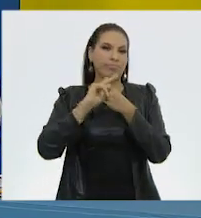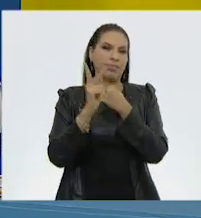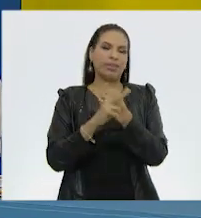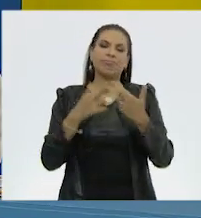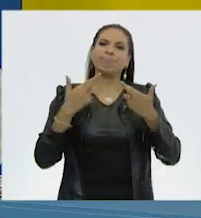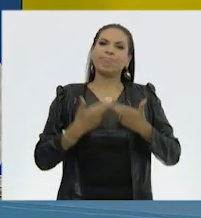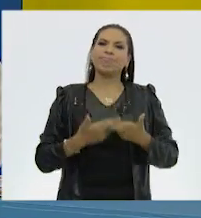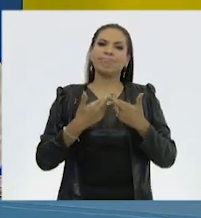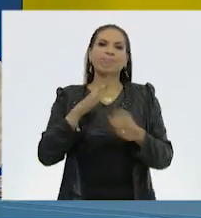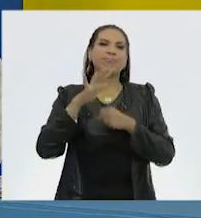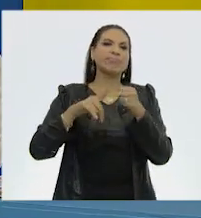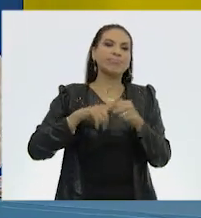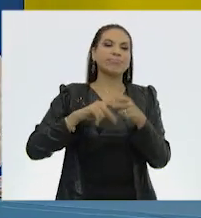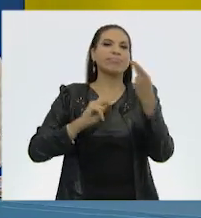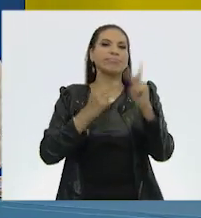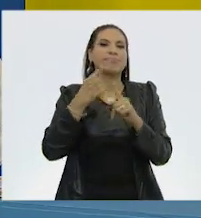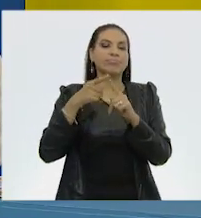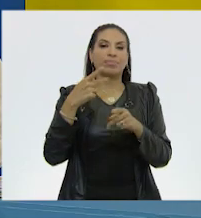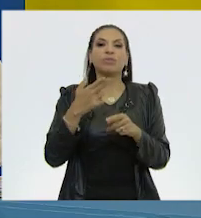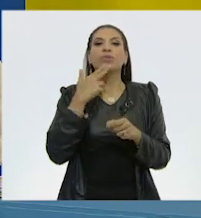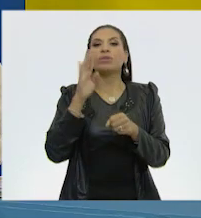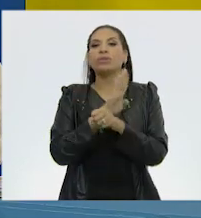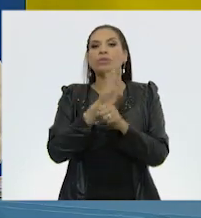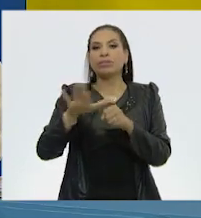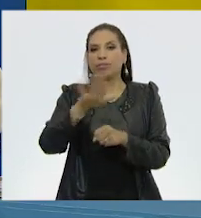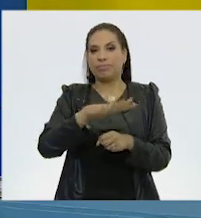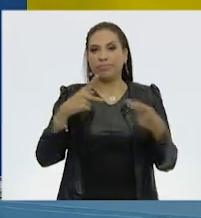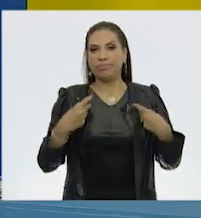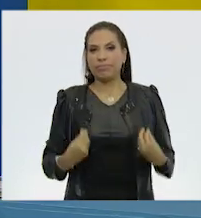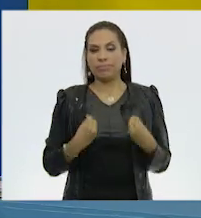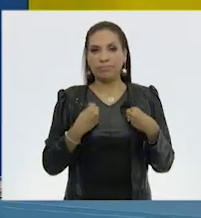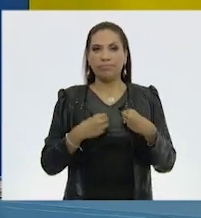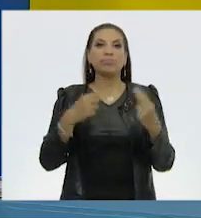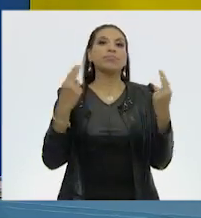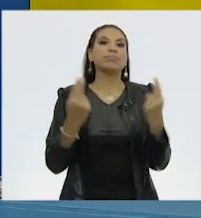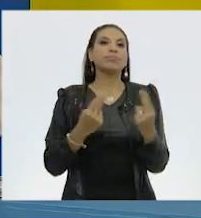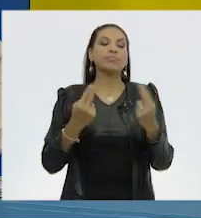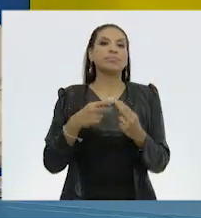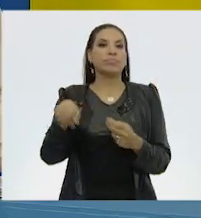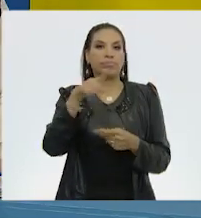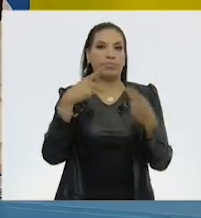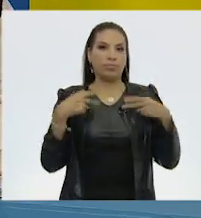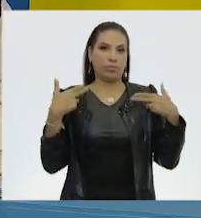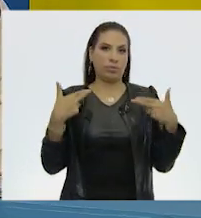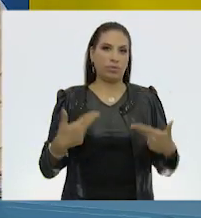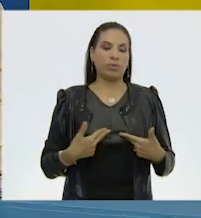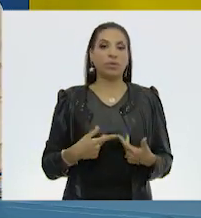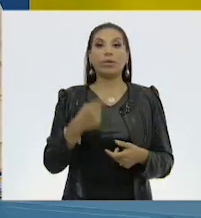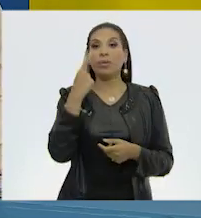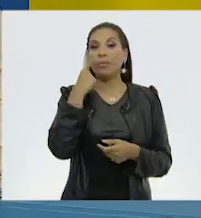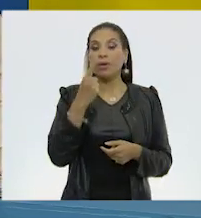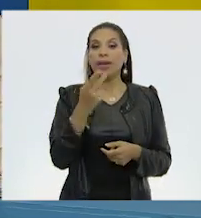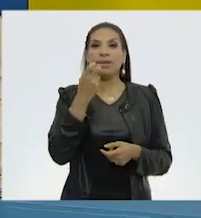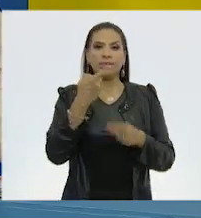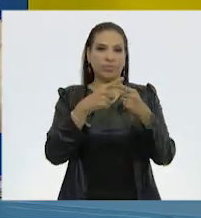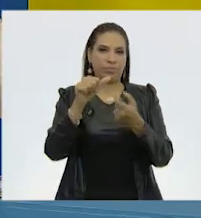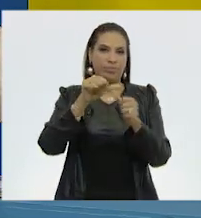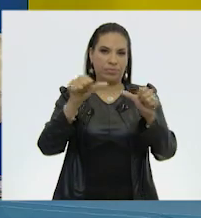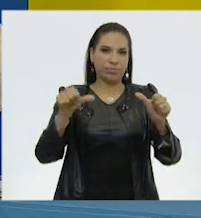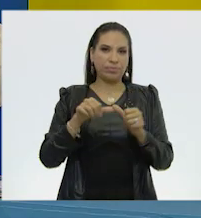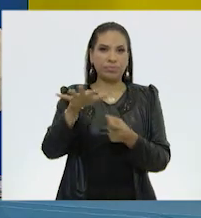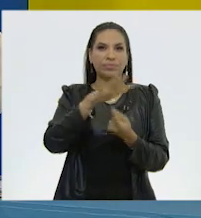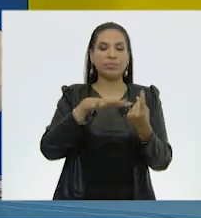rico en recursos naturales que benefician a sus habitantes. Es necesario que los seres humanos veamos estas áreas